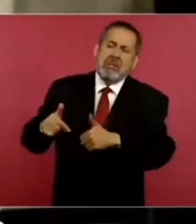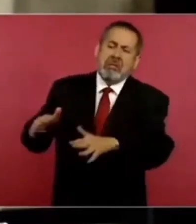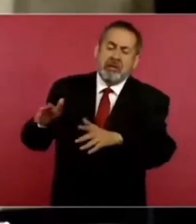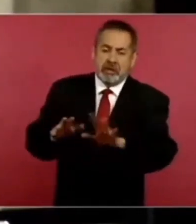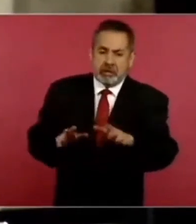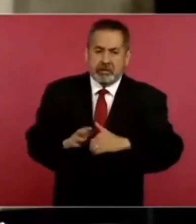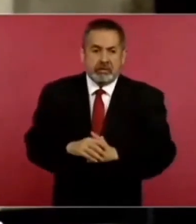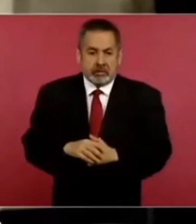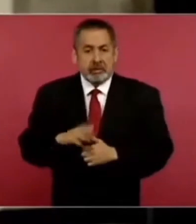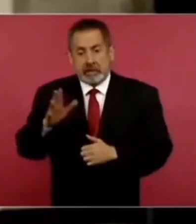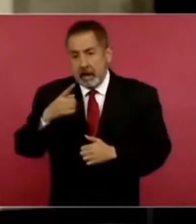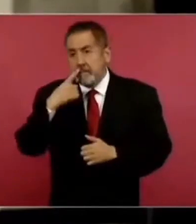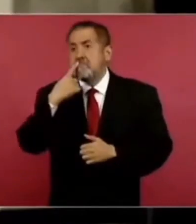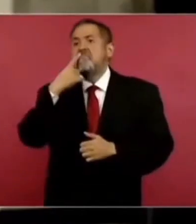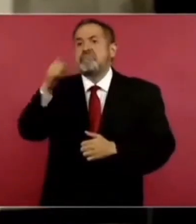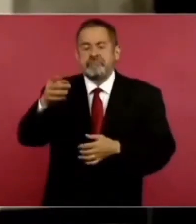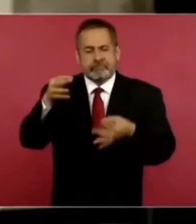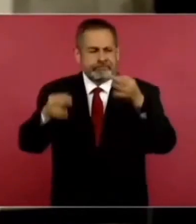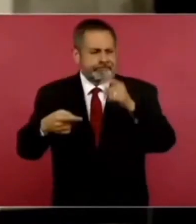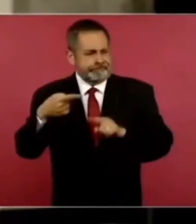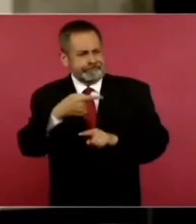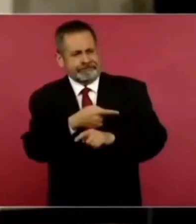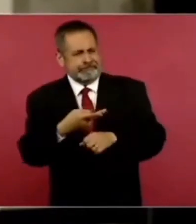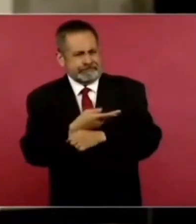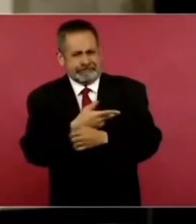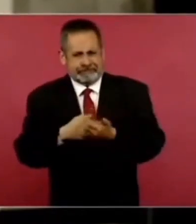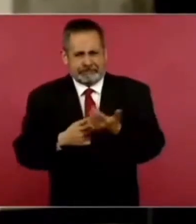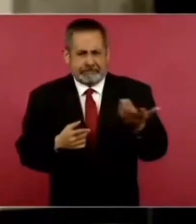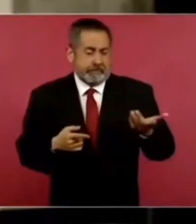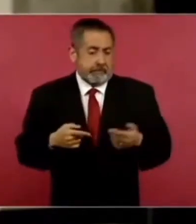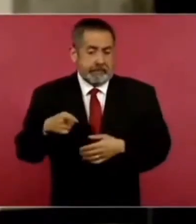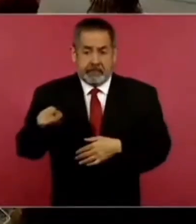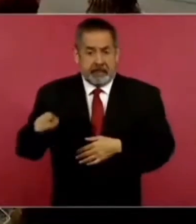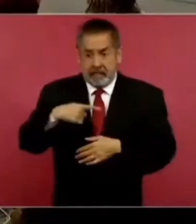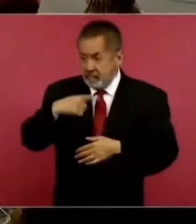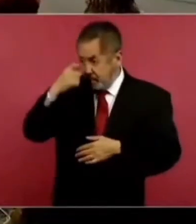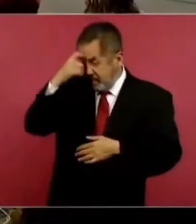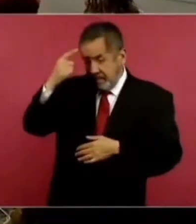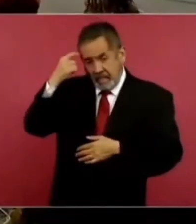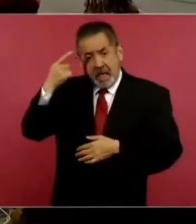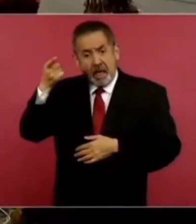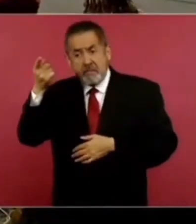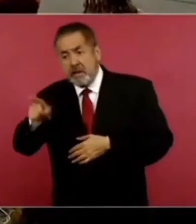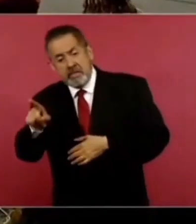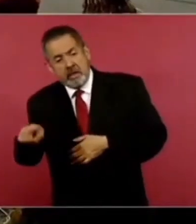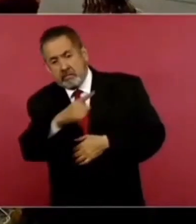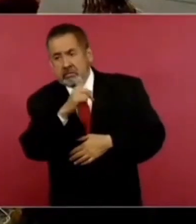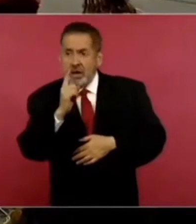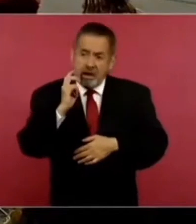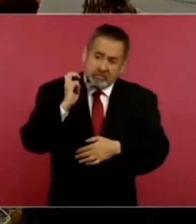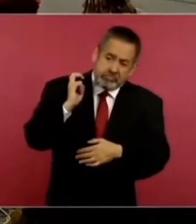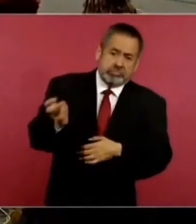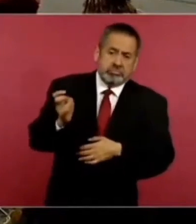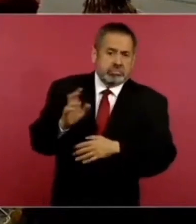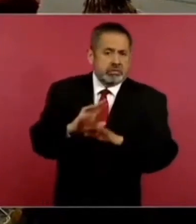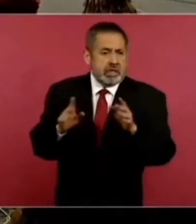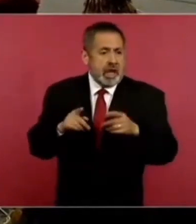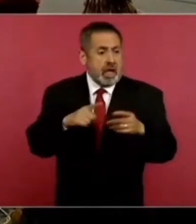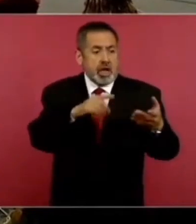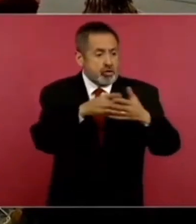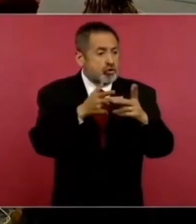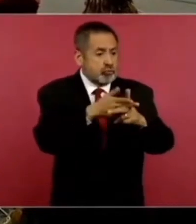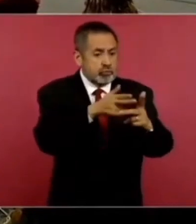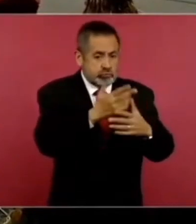Ya se está apelando en ese caso, porque finalmente es el autor intelectual señalado por los asesinos